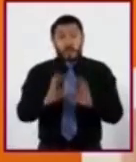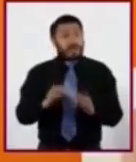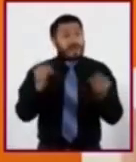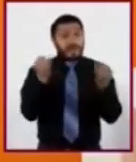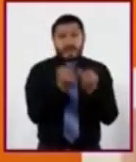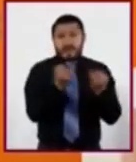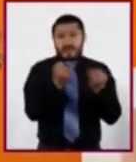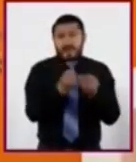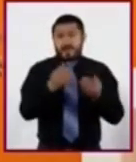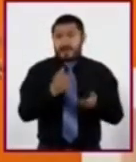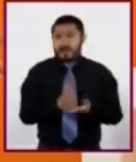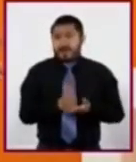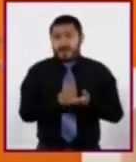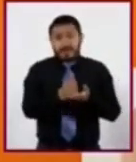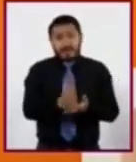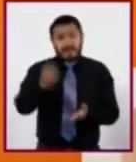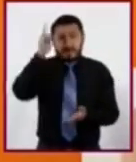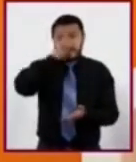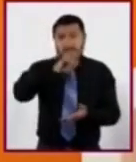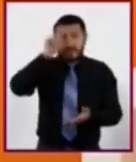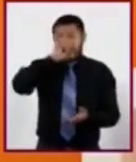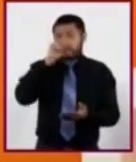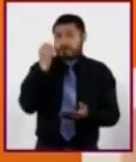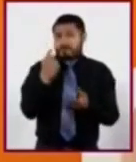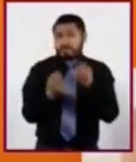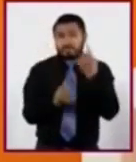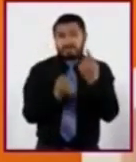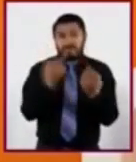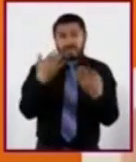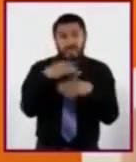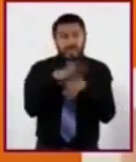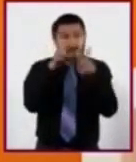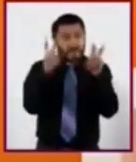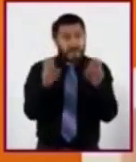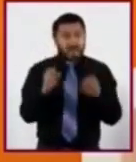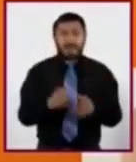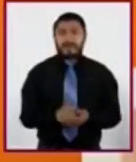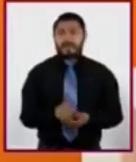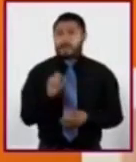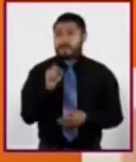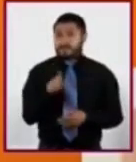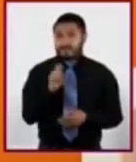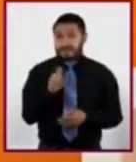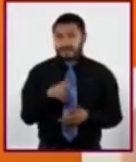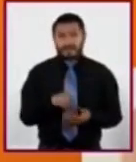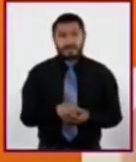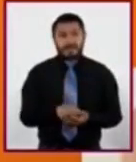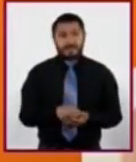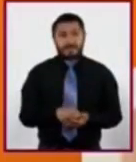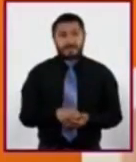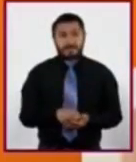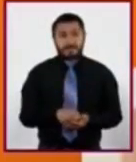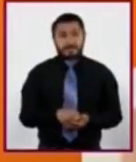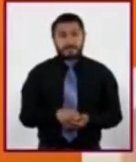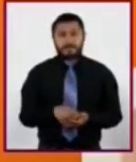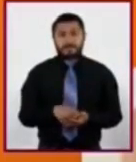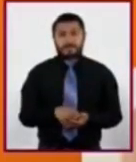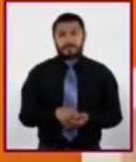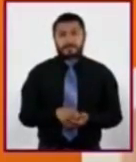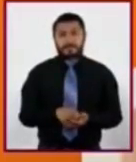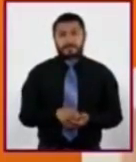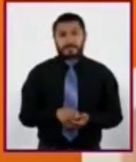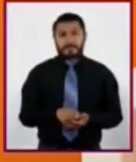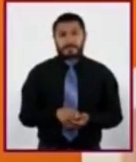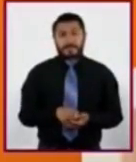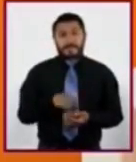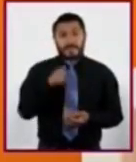brindarles algunas sugerencias relativas a este tema. Para ello, les invito a elaborar